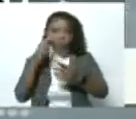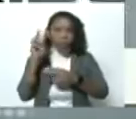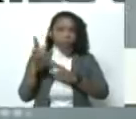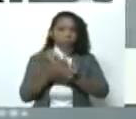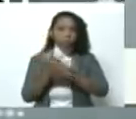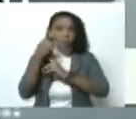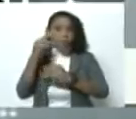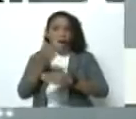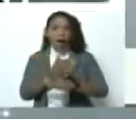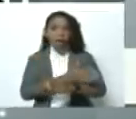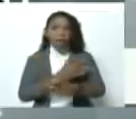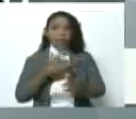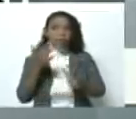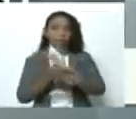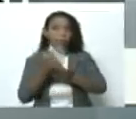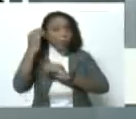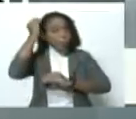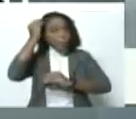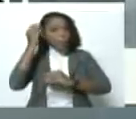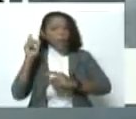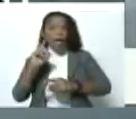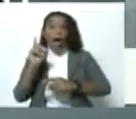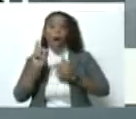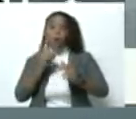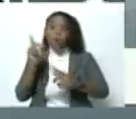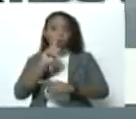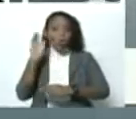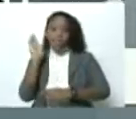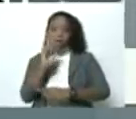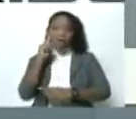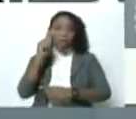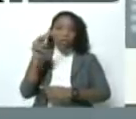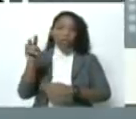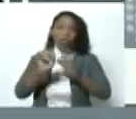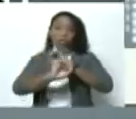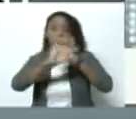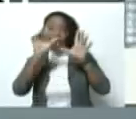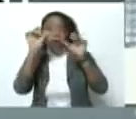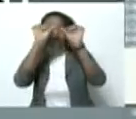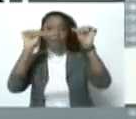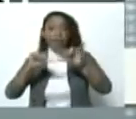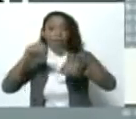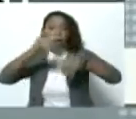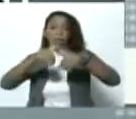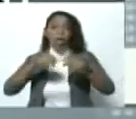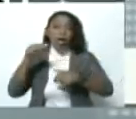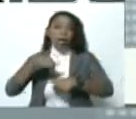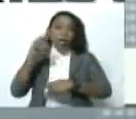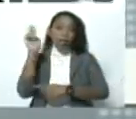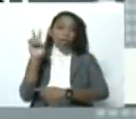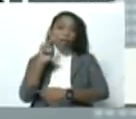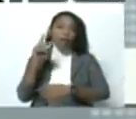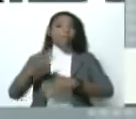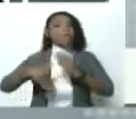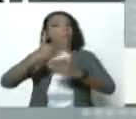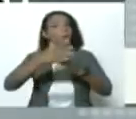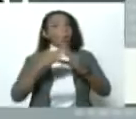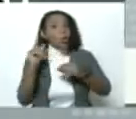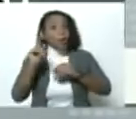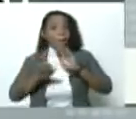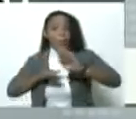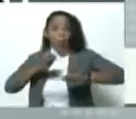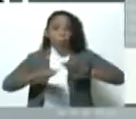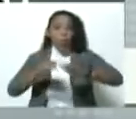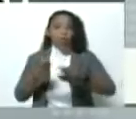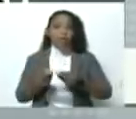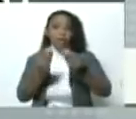anteriormente y quienes no habían venido al país pudieron apreciar la transparencia del sistema electoral venezolano. Después de todo este paso que se dio,